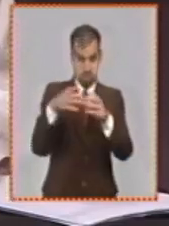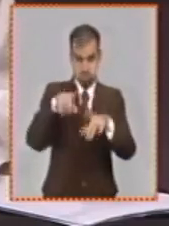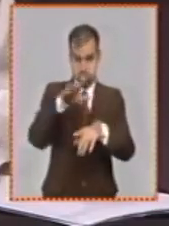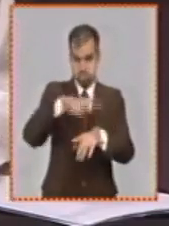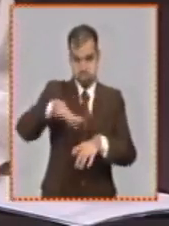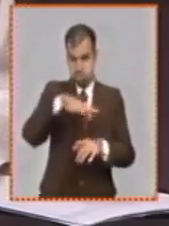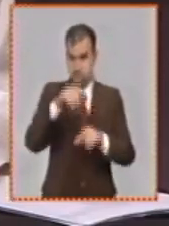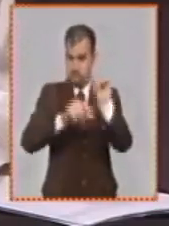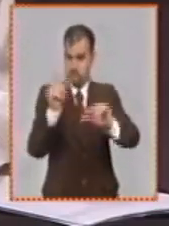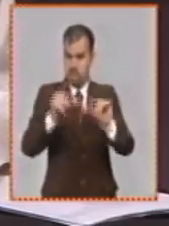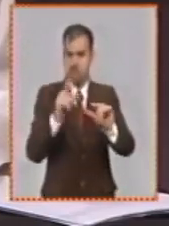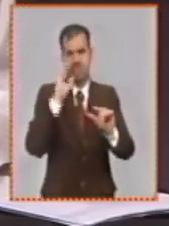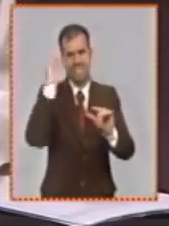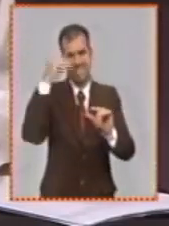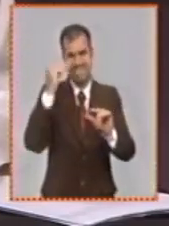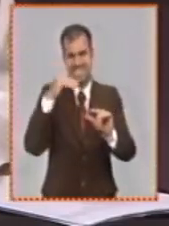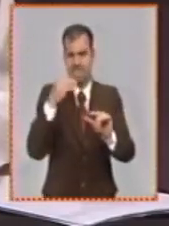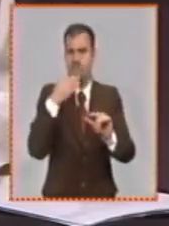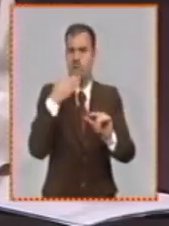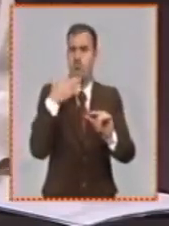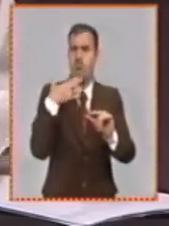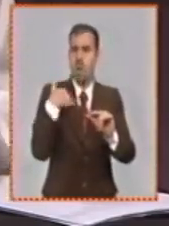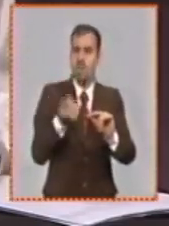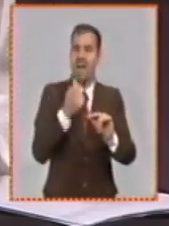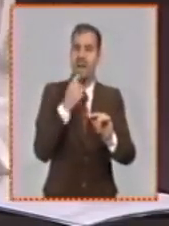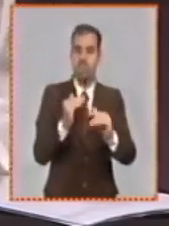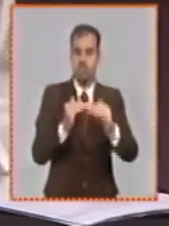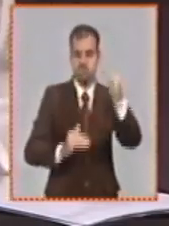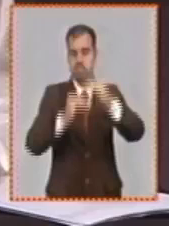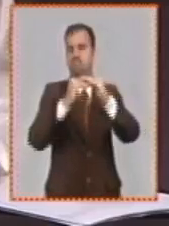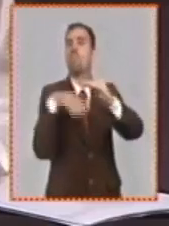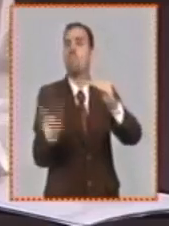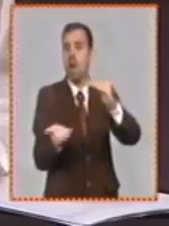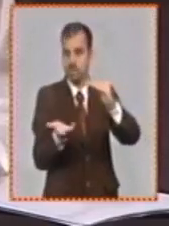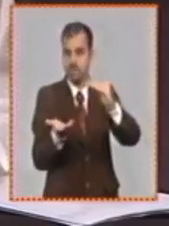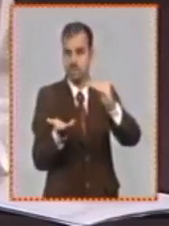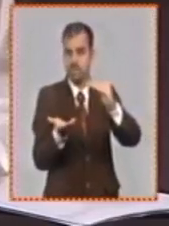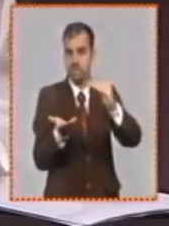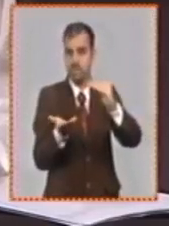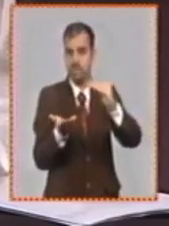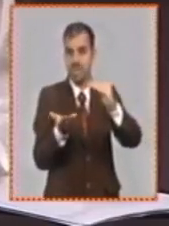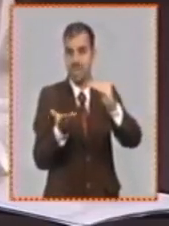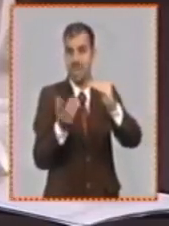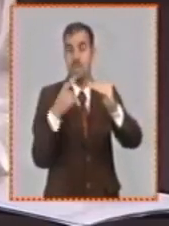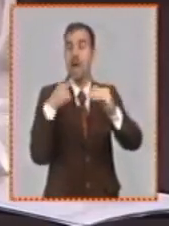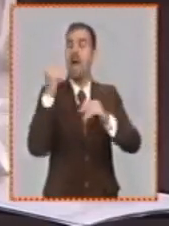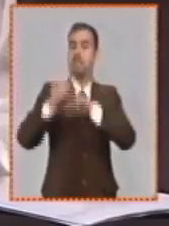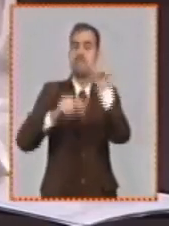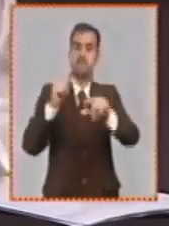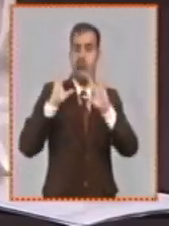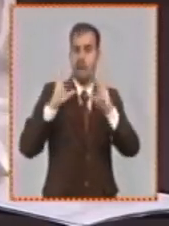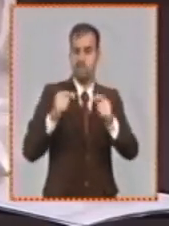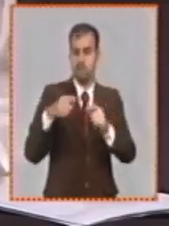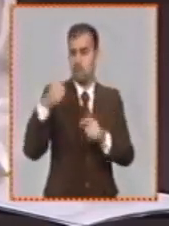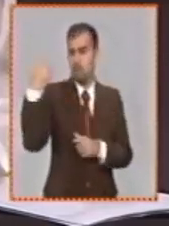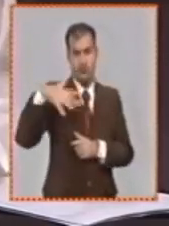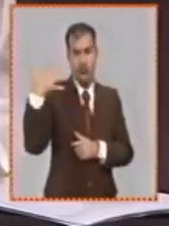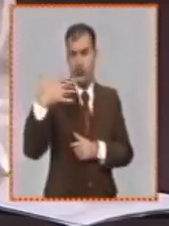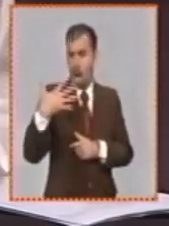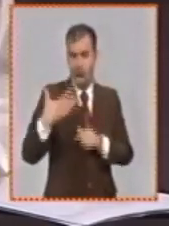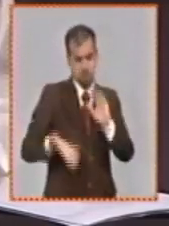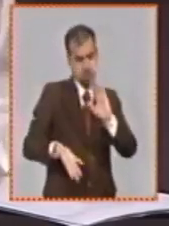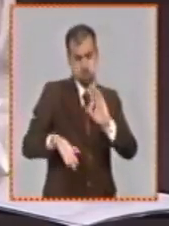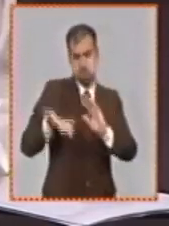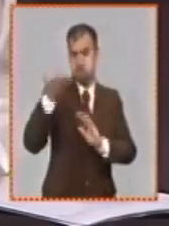determinados enmarcamientos en cuanto al carácter de máximo que puede ser la fijación de una tarifa o cuando un ministro